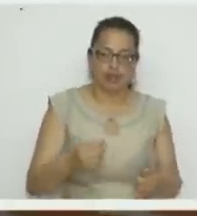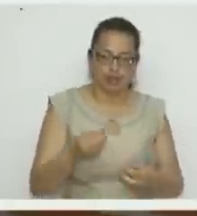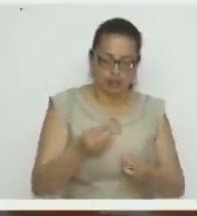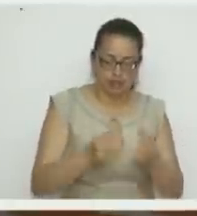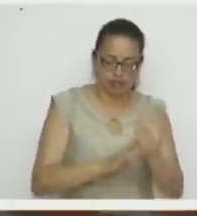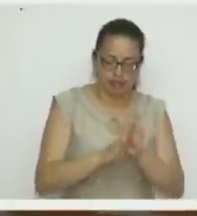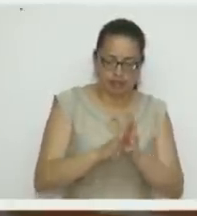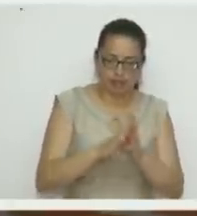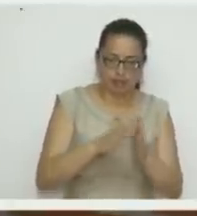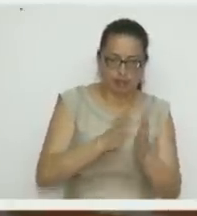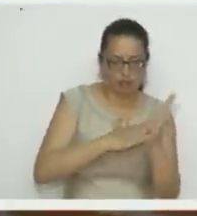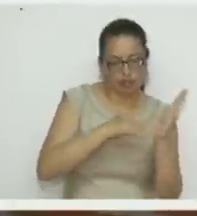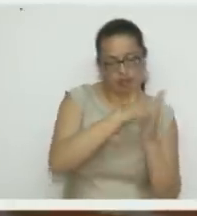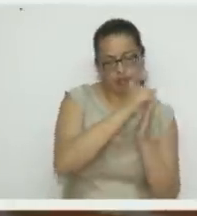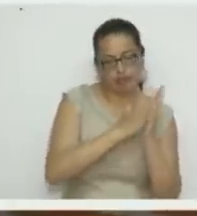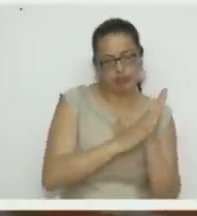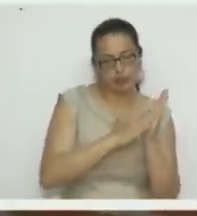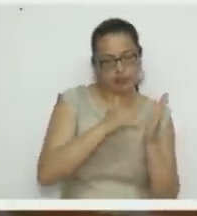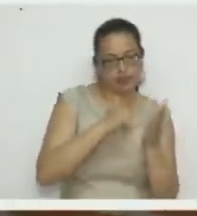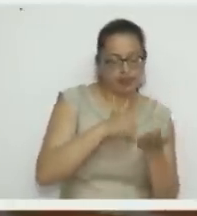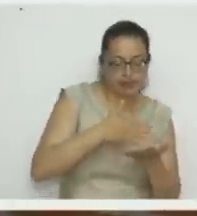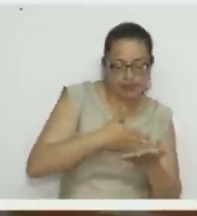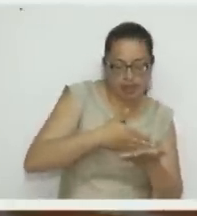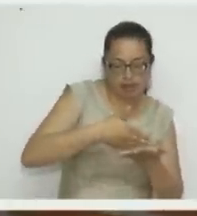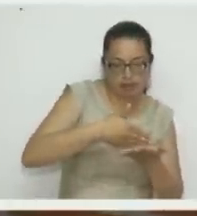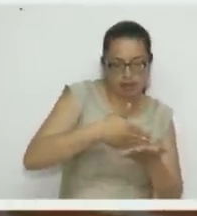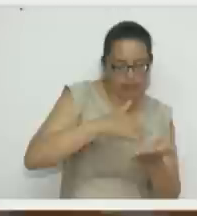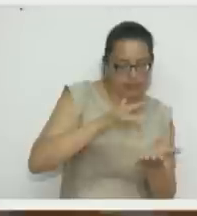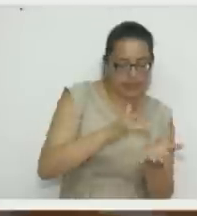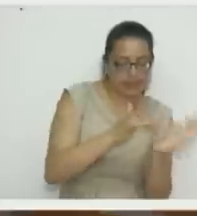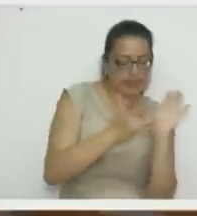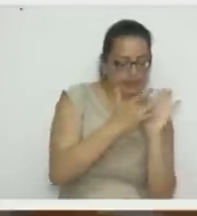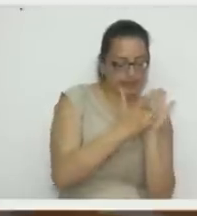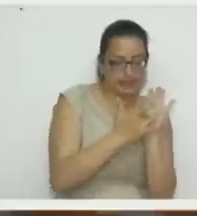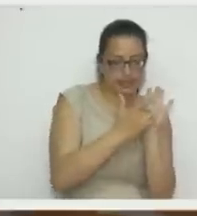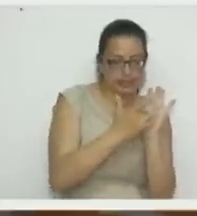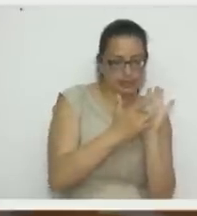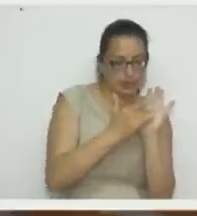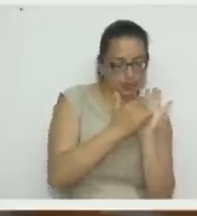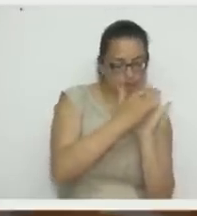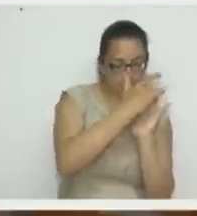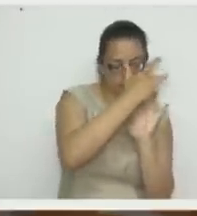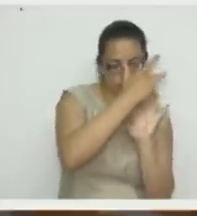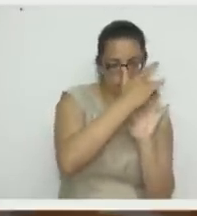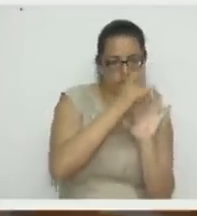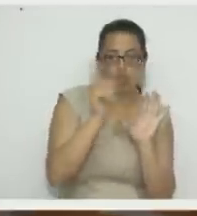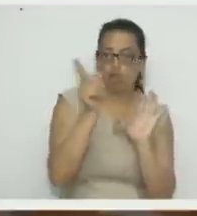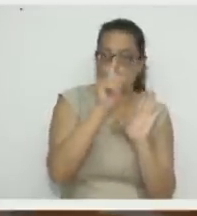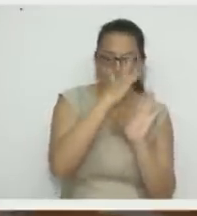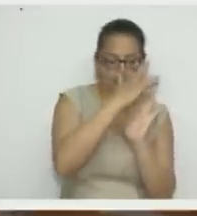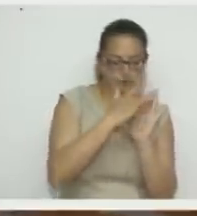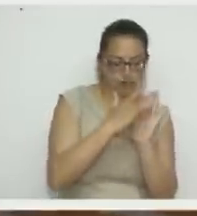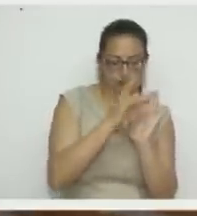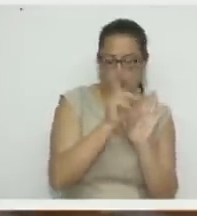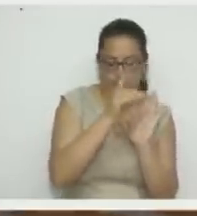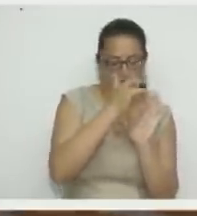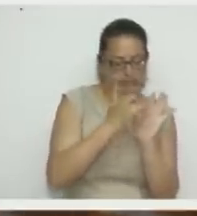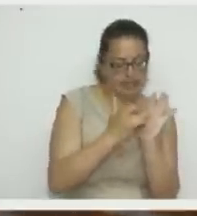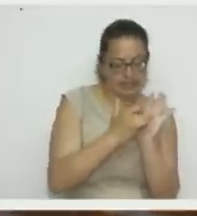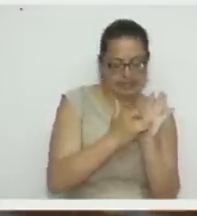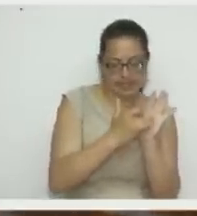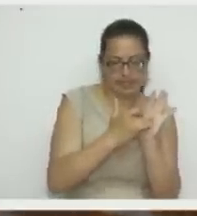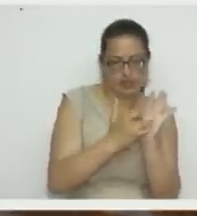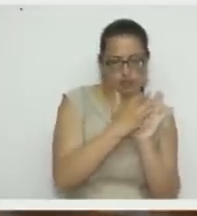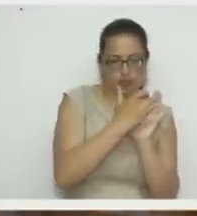del centro, no dejando un espacio y le vamos a dar forma